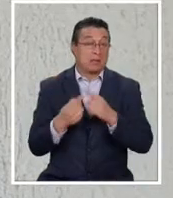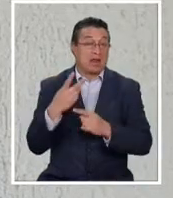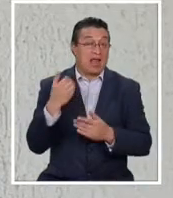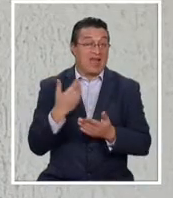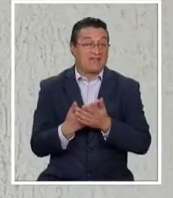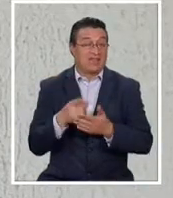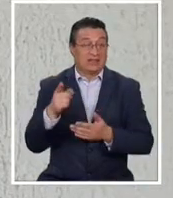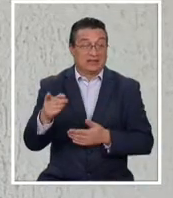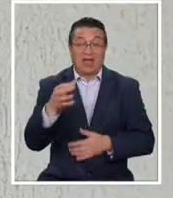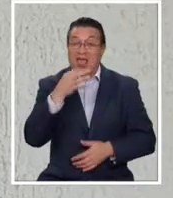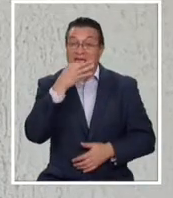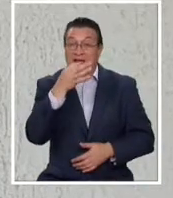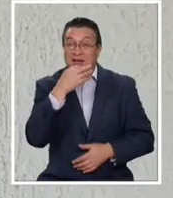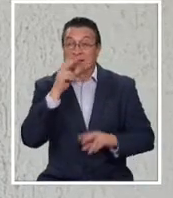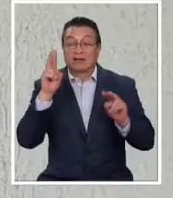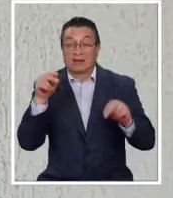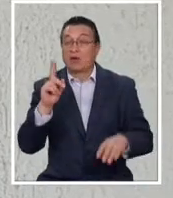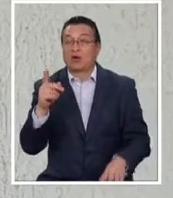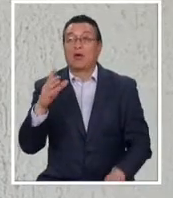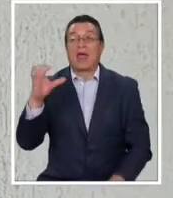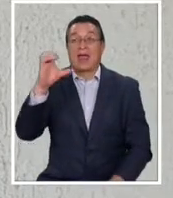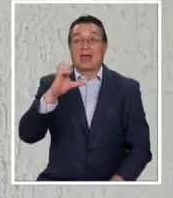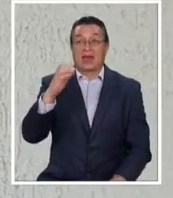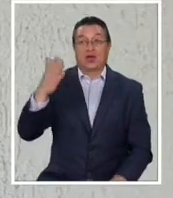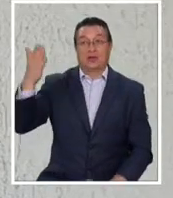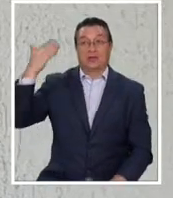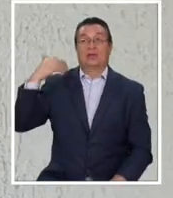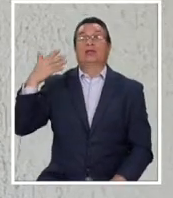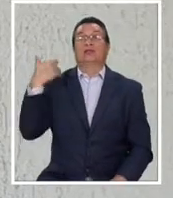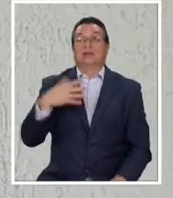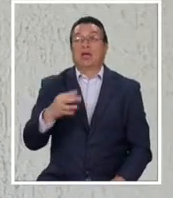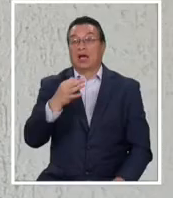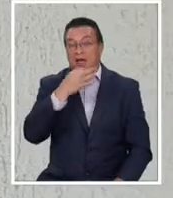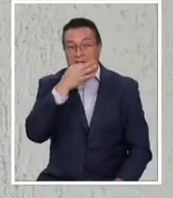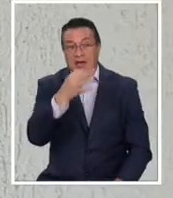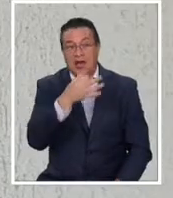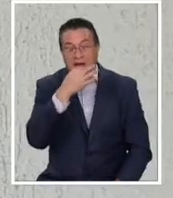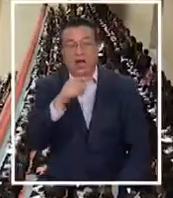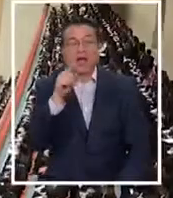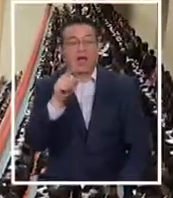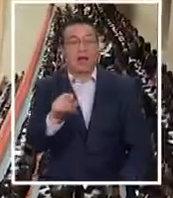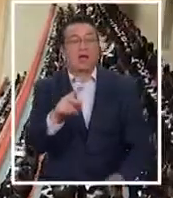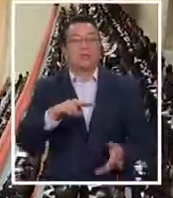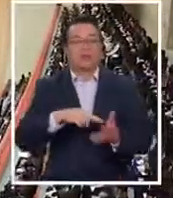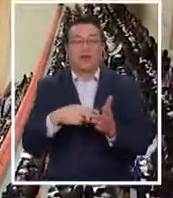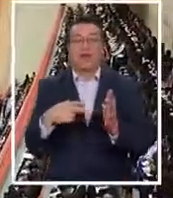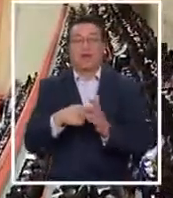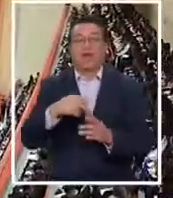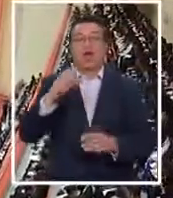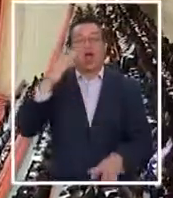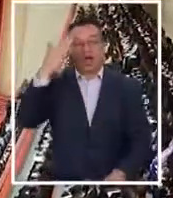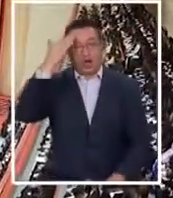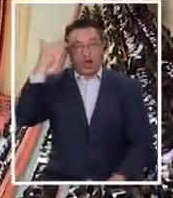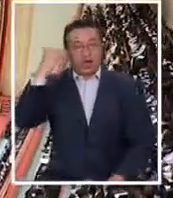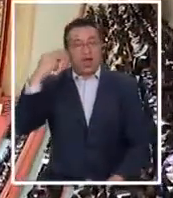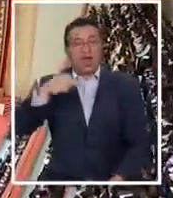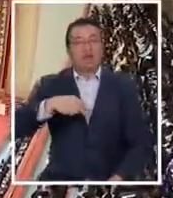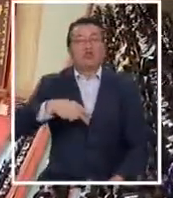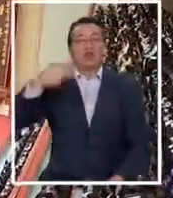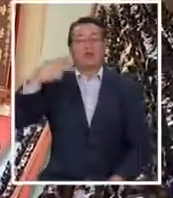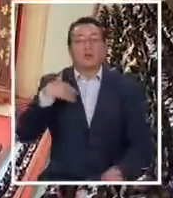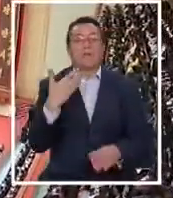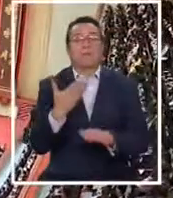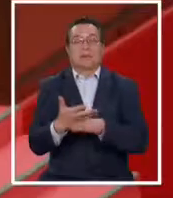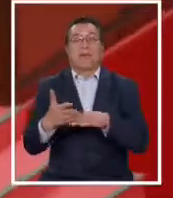Kim Jong-un se refiere a este tema. En enero pasado ya había hablado de la crisis de la economía norcoreana, e incluso había pedido disculpas a la